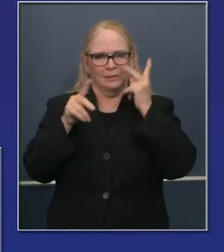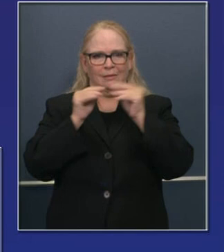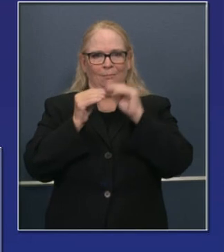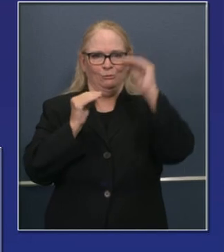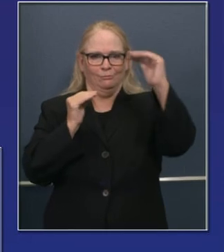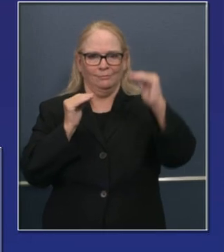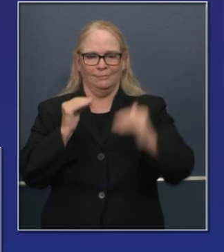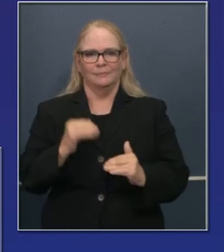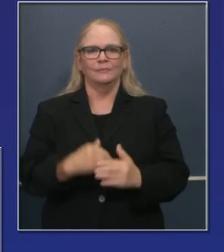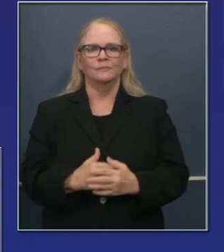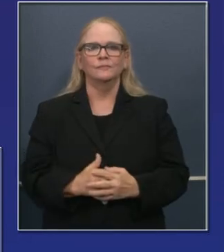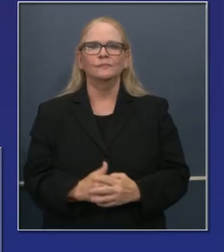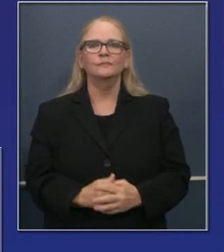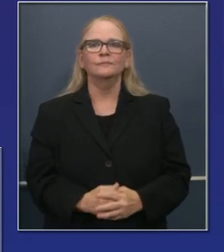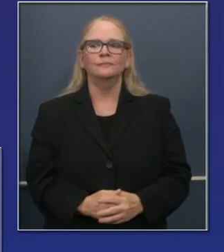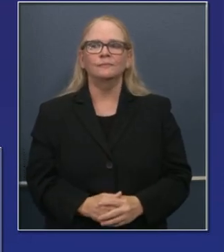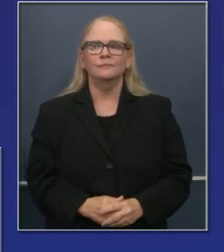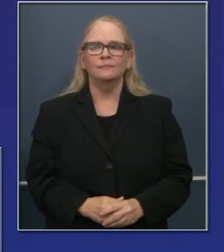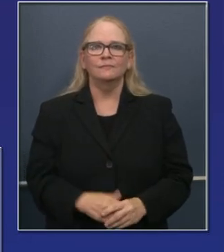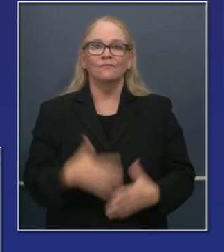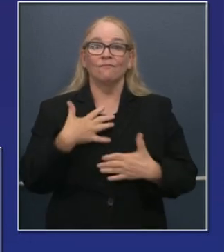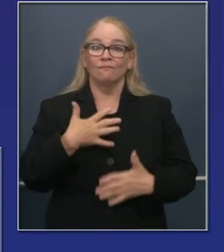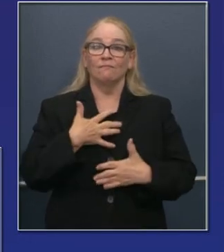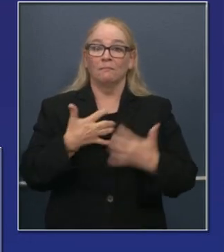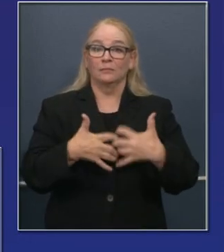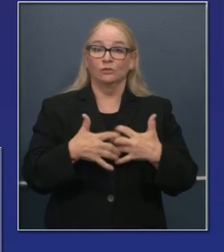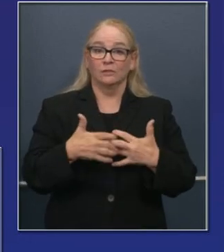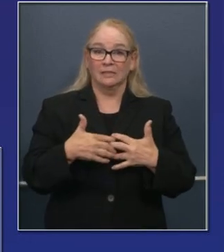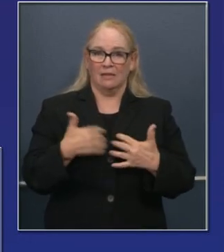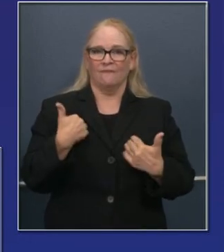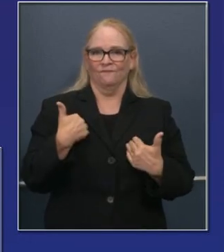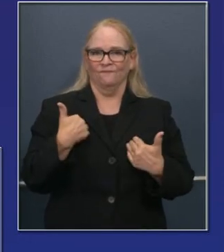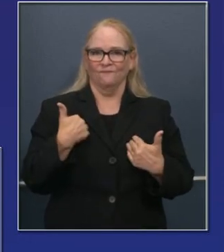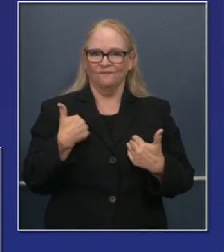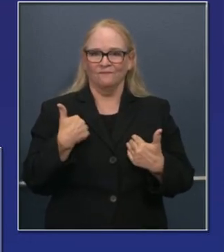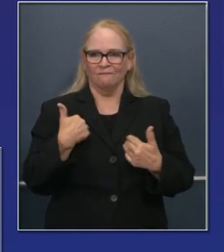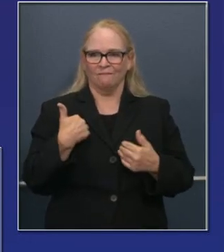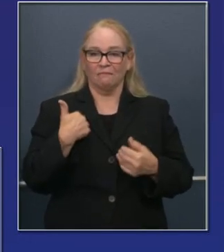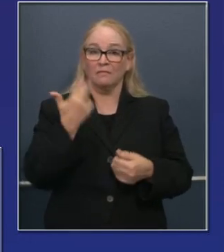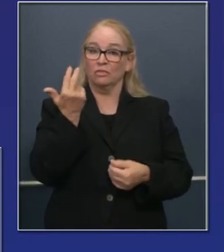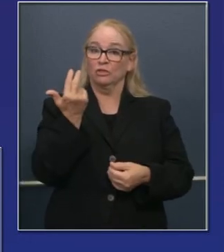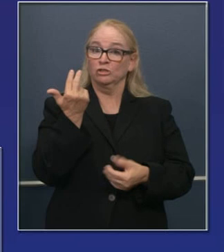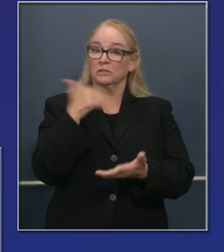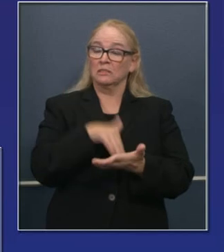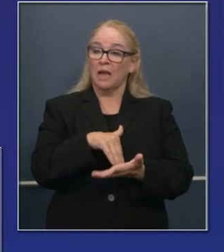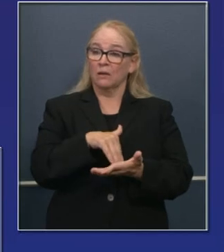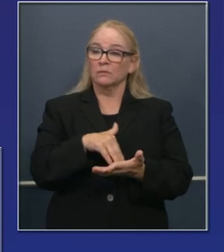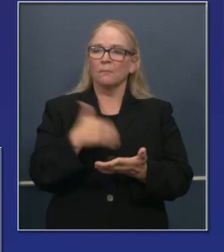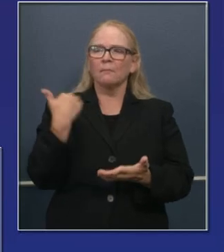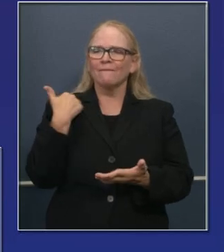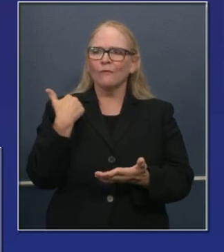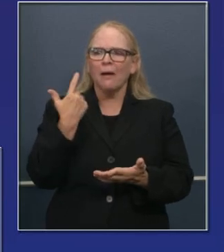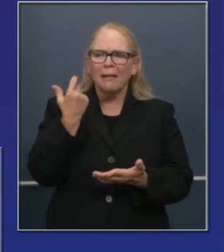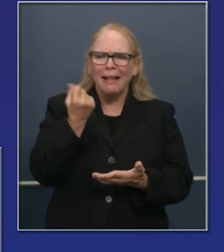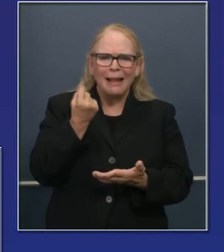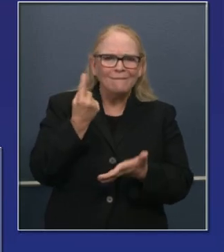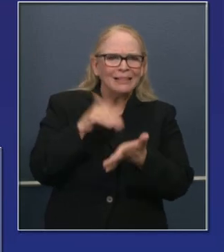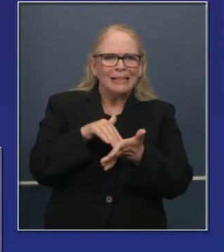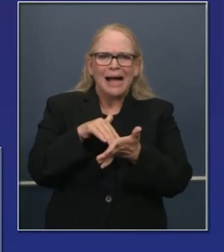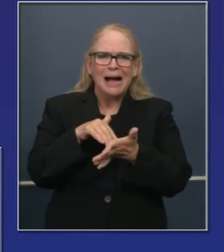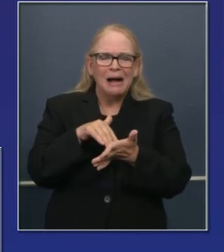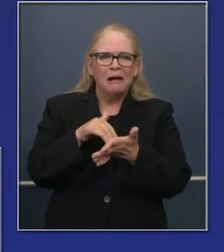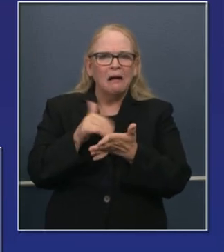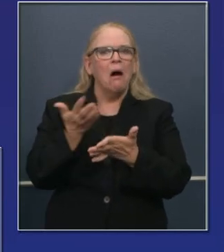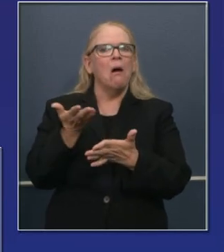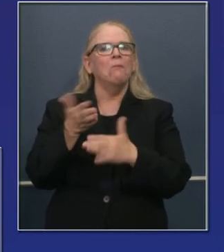intensivos en el estado. También estamos viendo que hay una buena cantidad de ventiladores disponibles. Siempre estaba